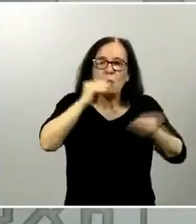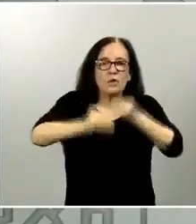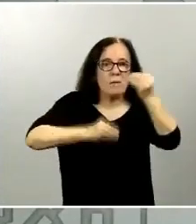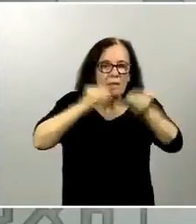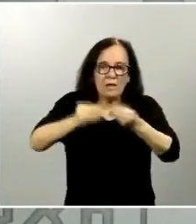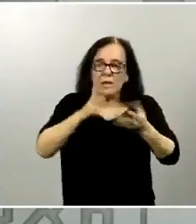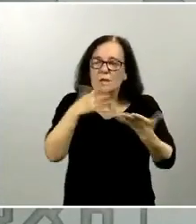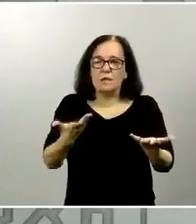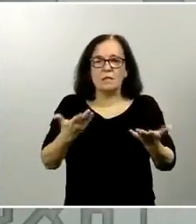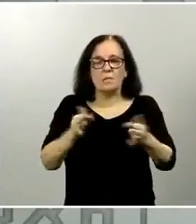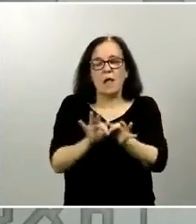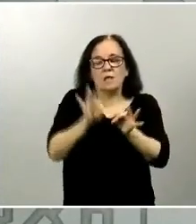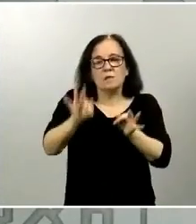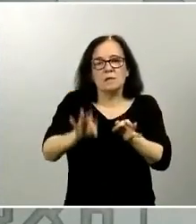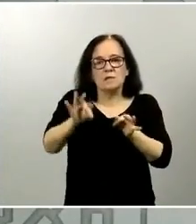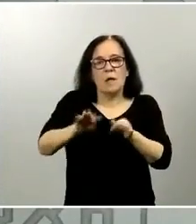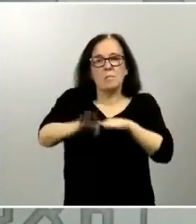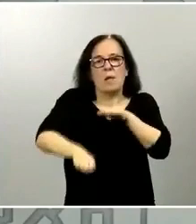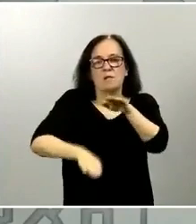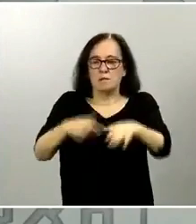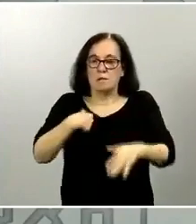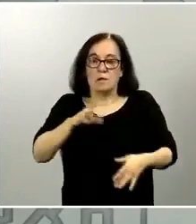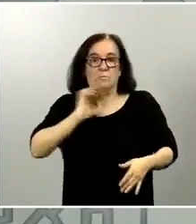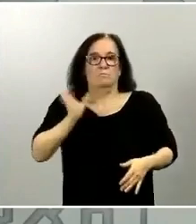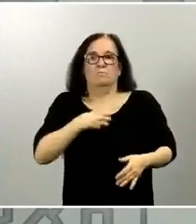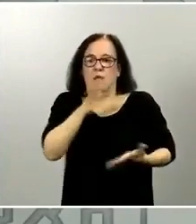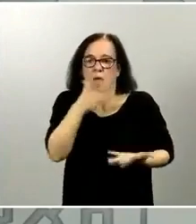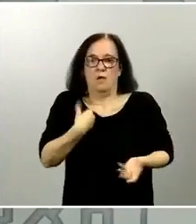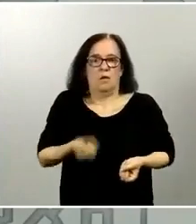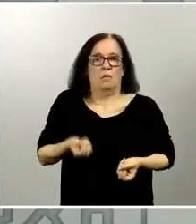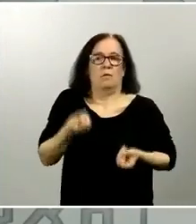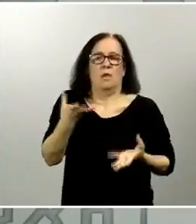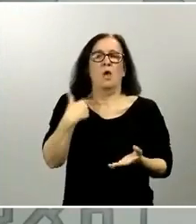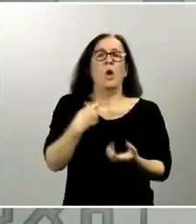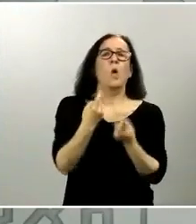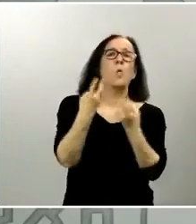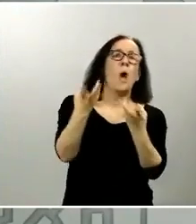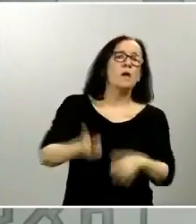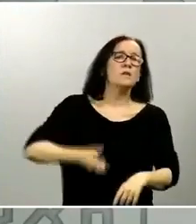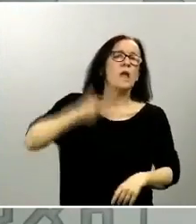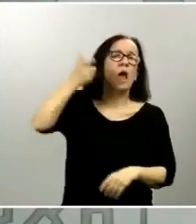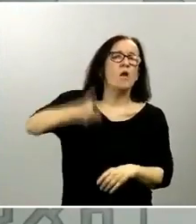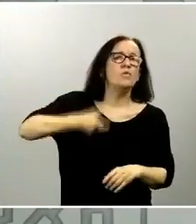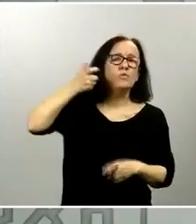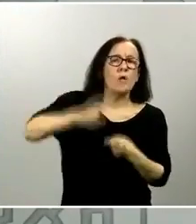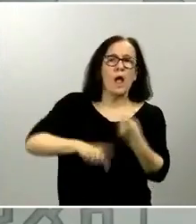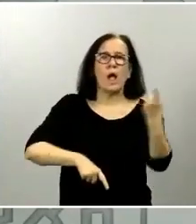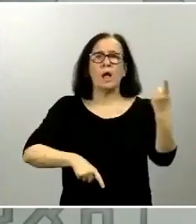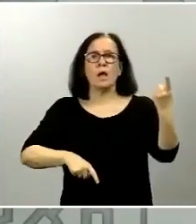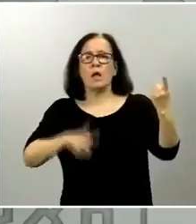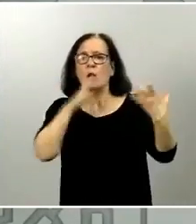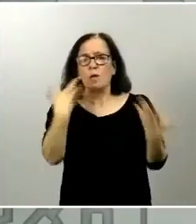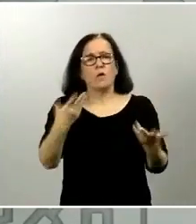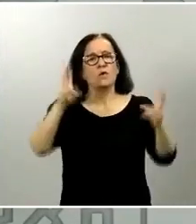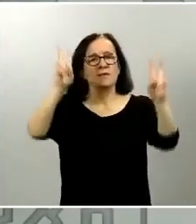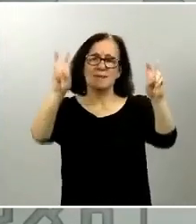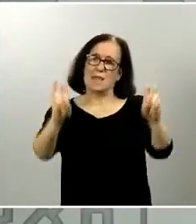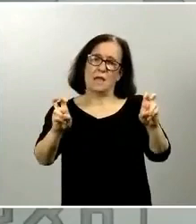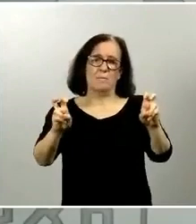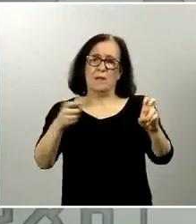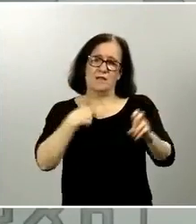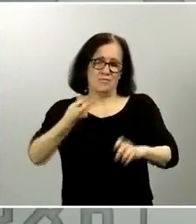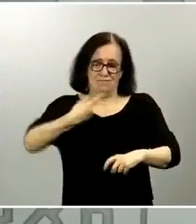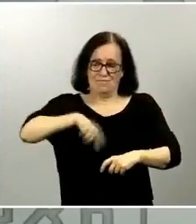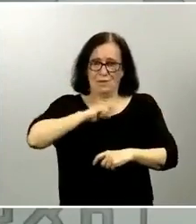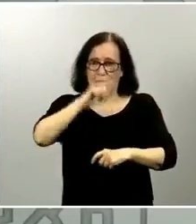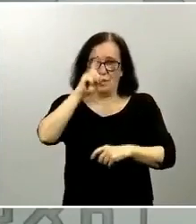dar el siguiente entonces sería muy atrevido por mi parte decir cuánto va a durar la desescalada porque es un tema que ni nosotros ni nadie